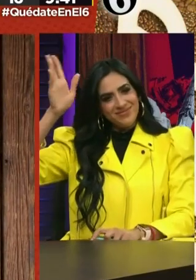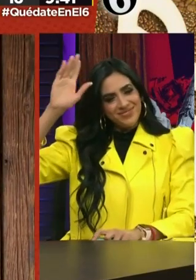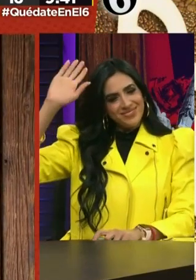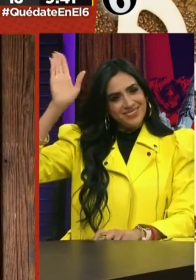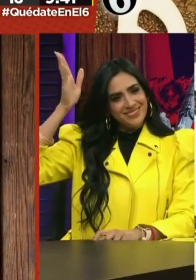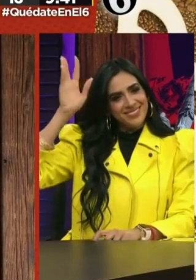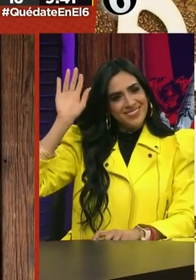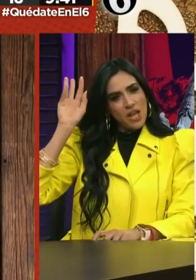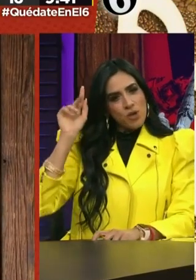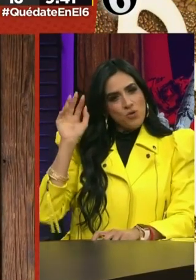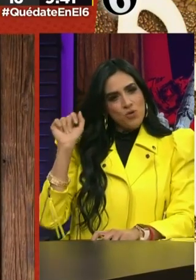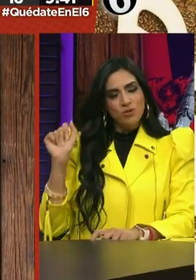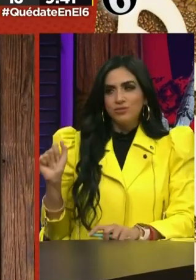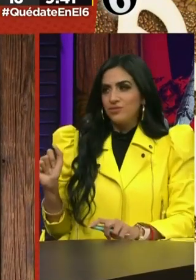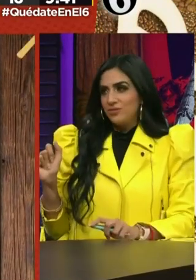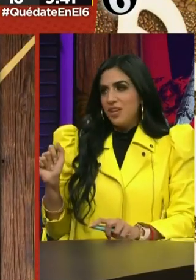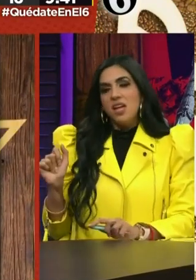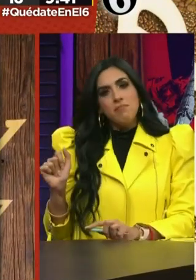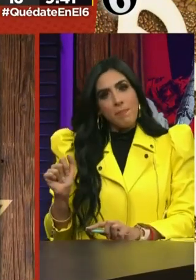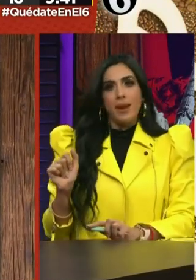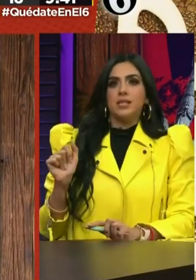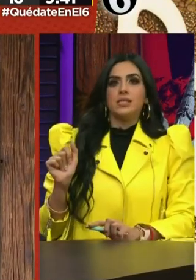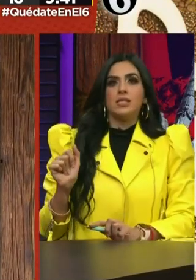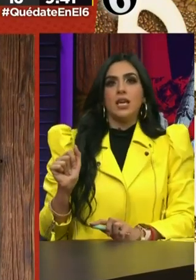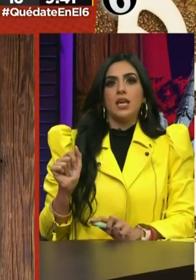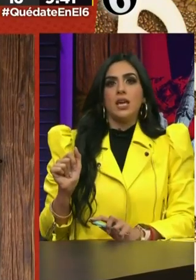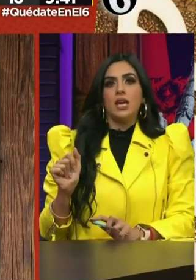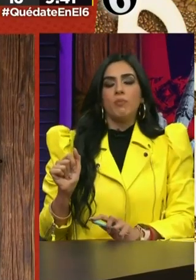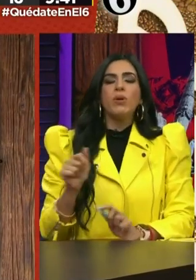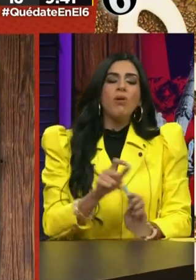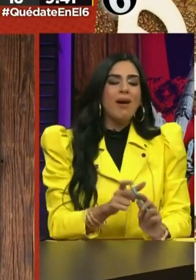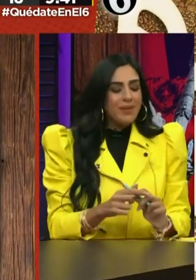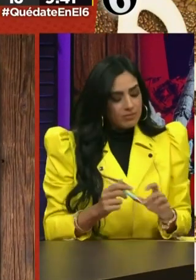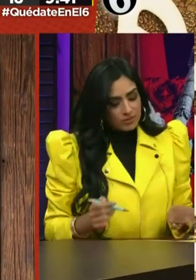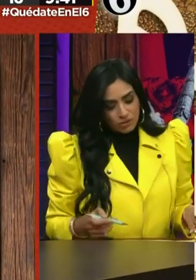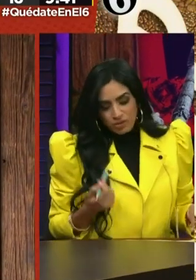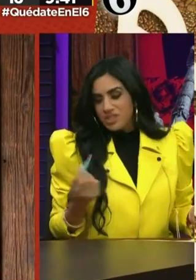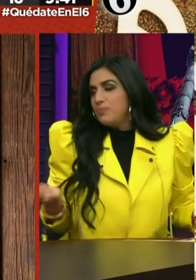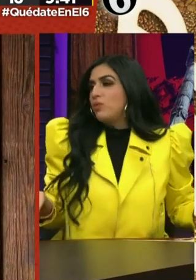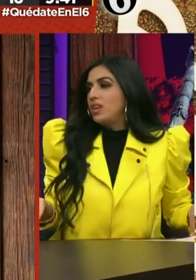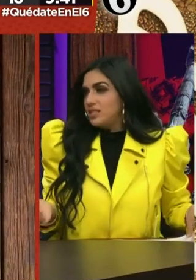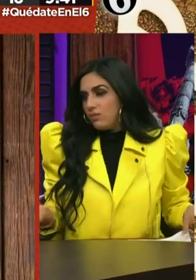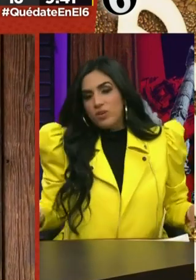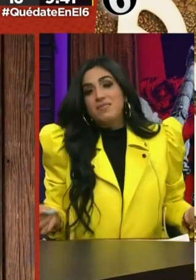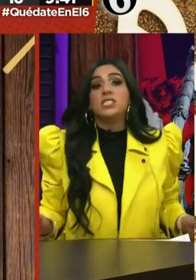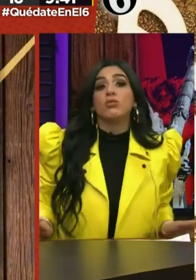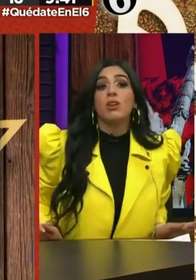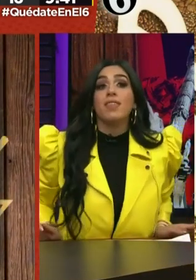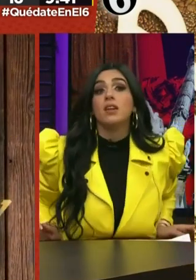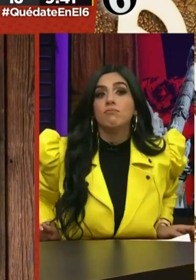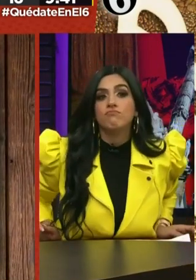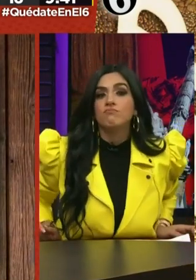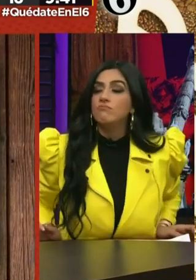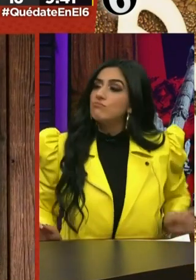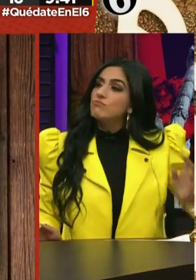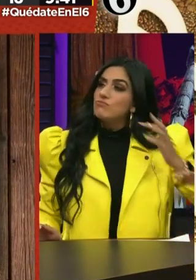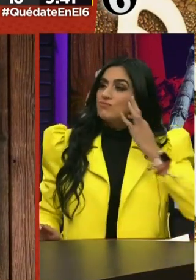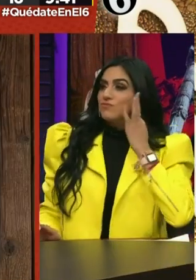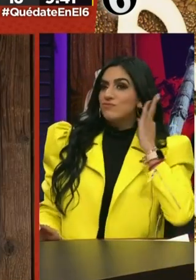la siguiente secretaria de Educación Pública. Me parece. Pero, a ver, yo no sé si podría hacerlo, porque a veces digo nadie.